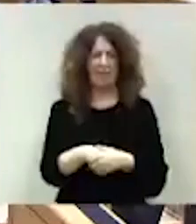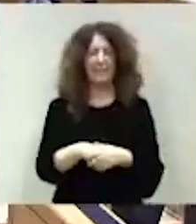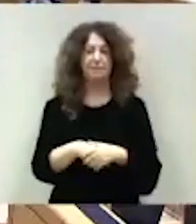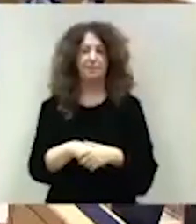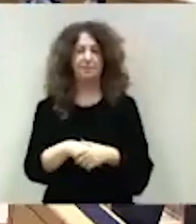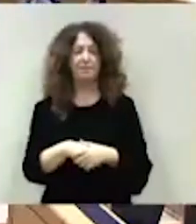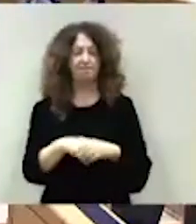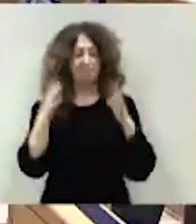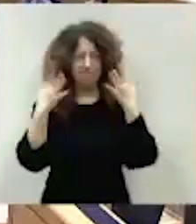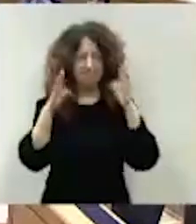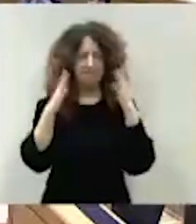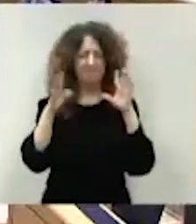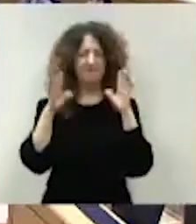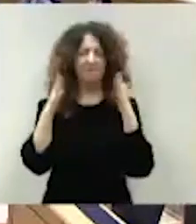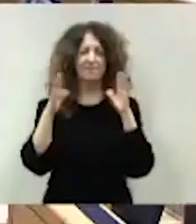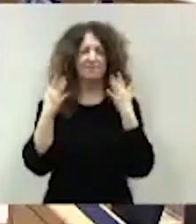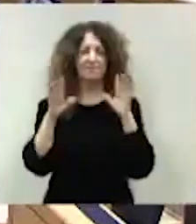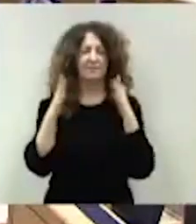Aplausos